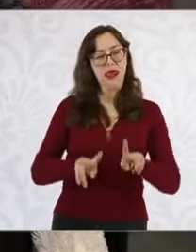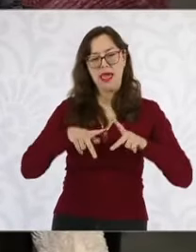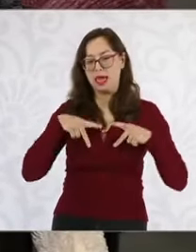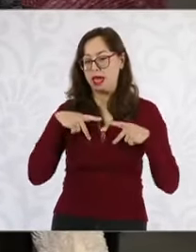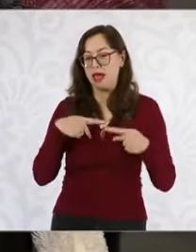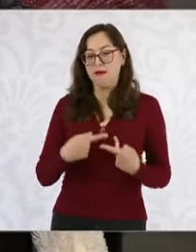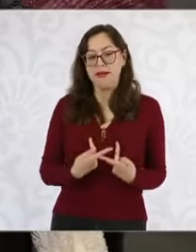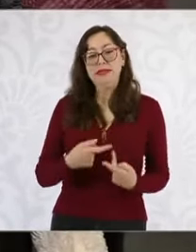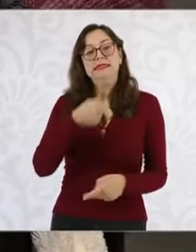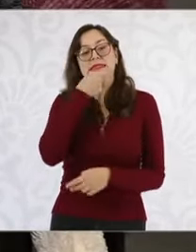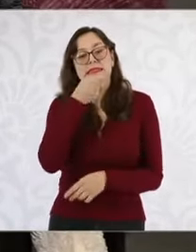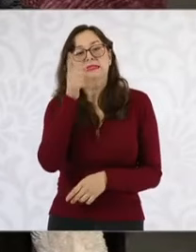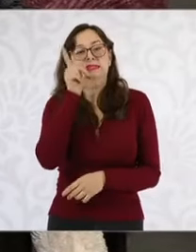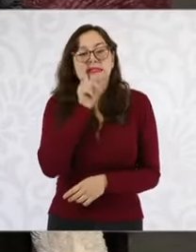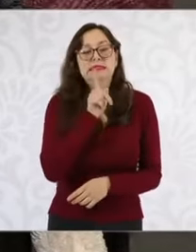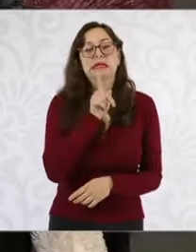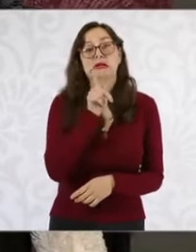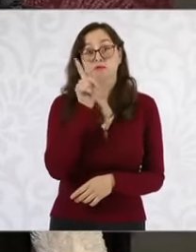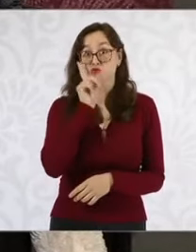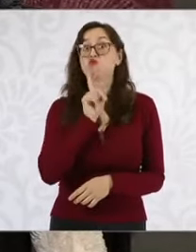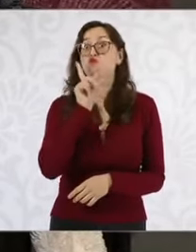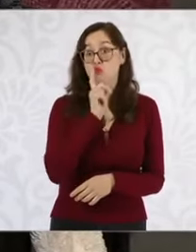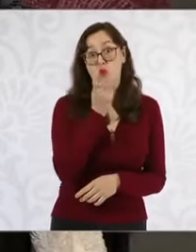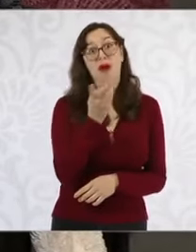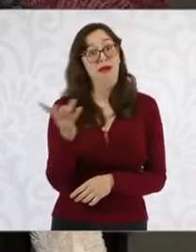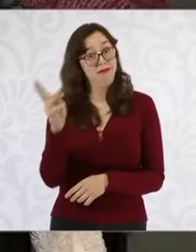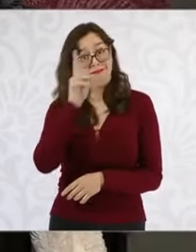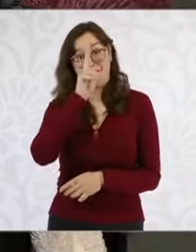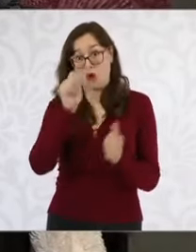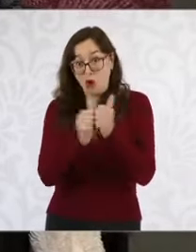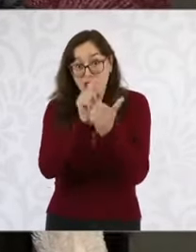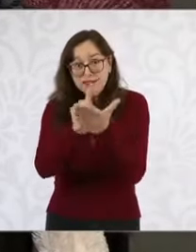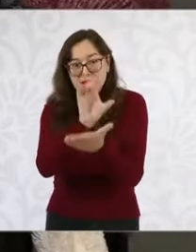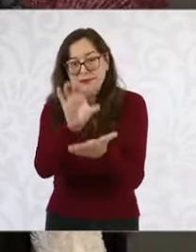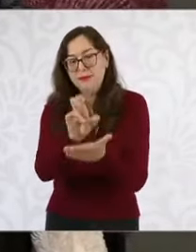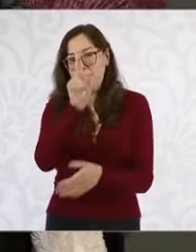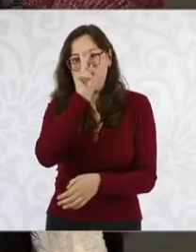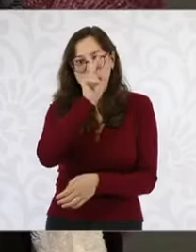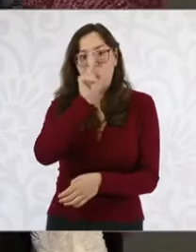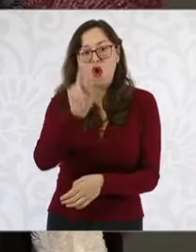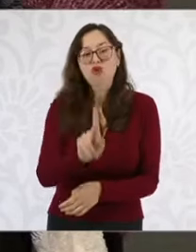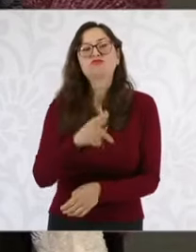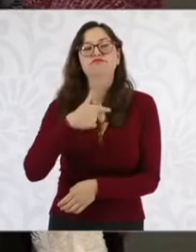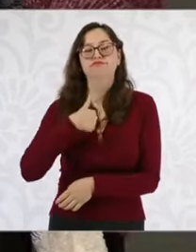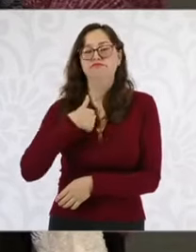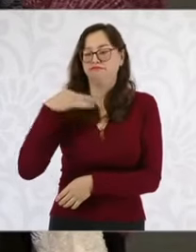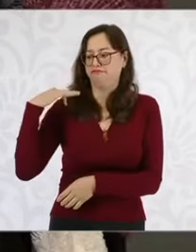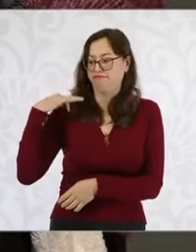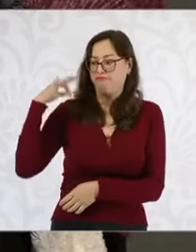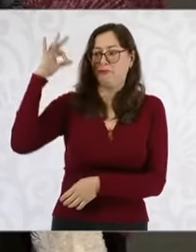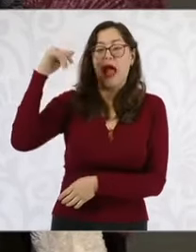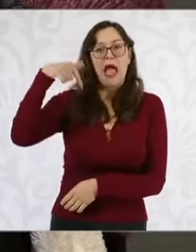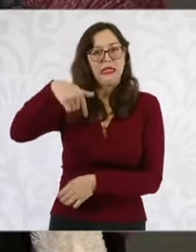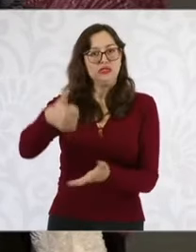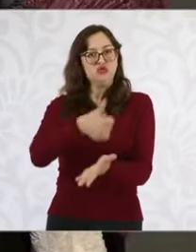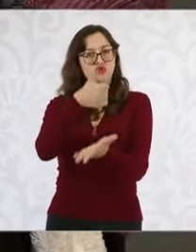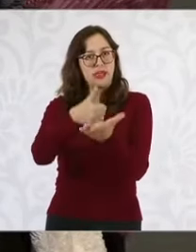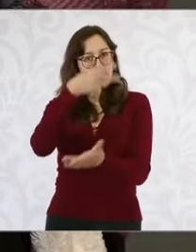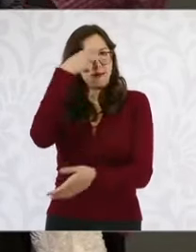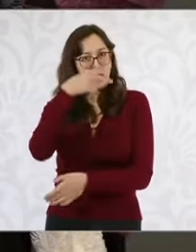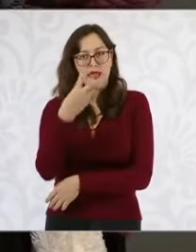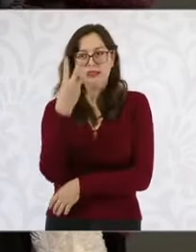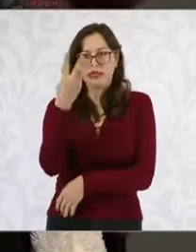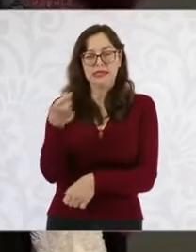Especialmente niñas y mujeres. Si en algo puedo apoyar. Aquí estaré tres días. Con